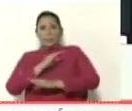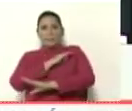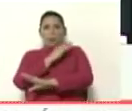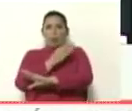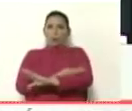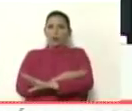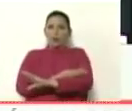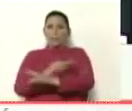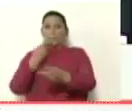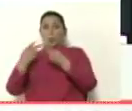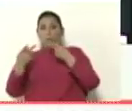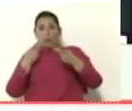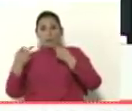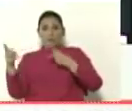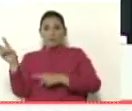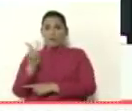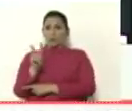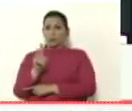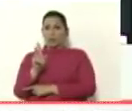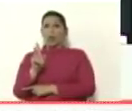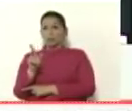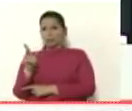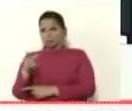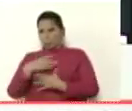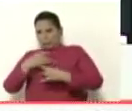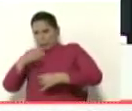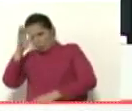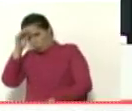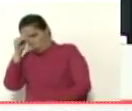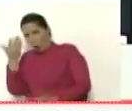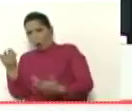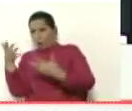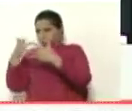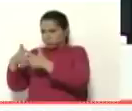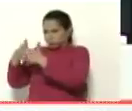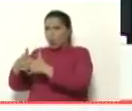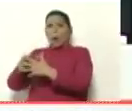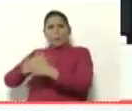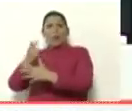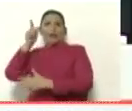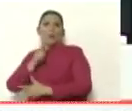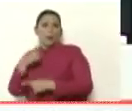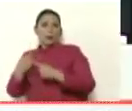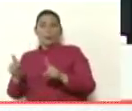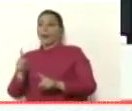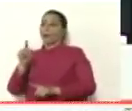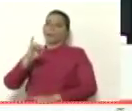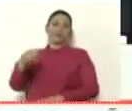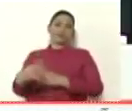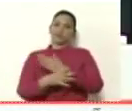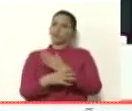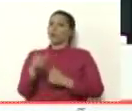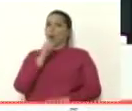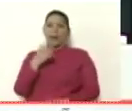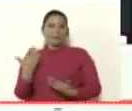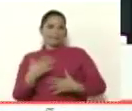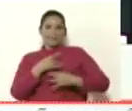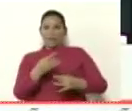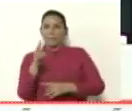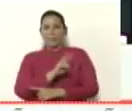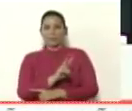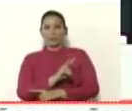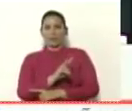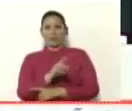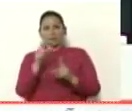político en Venezuela el interés lo tiene Donald Trump lo tienen los gringos lo puede tener Leopoldo López Guaidó no la